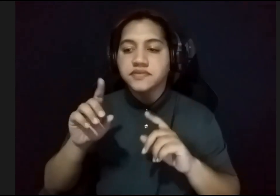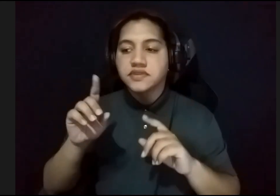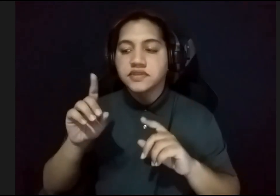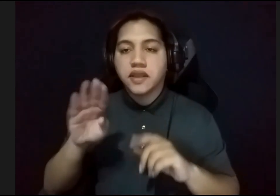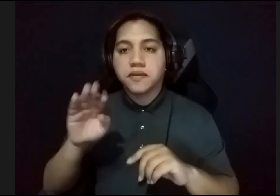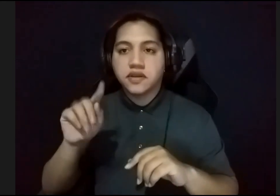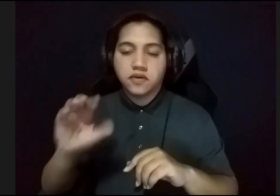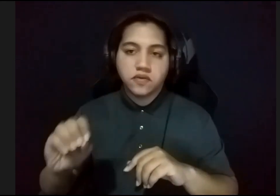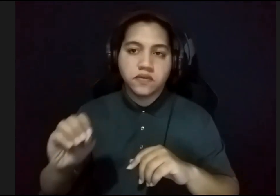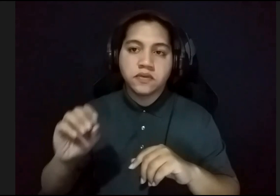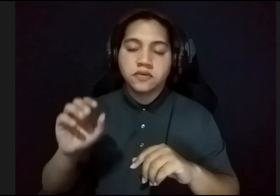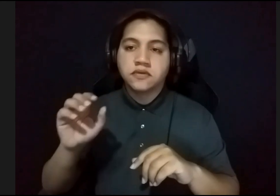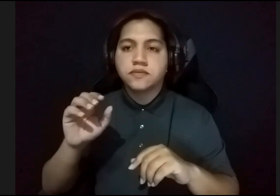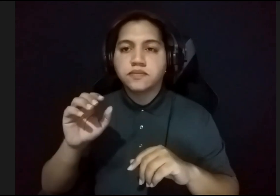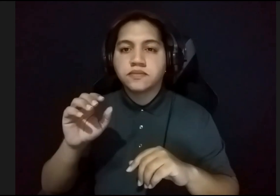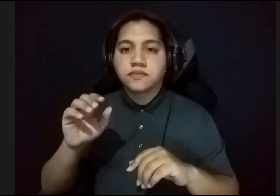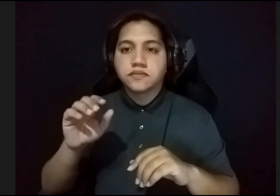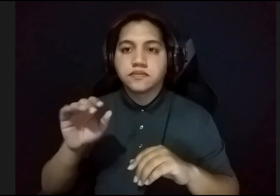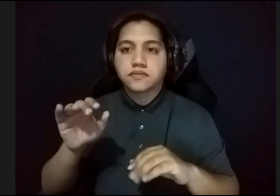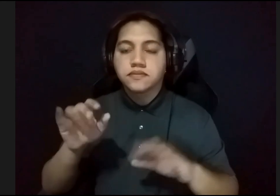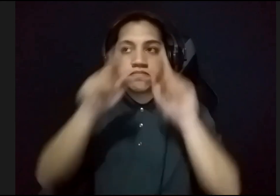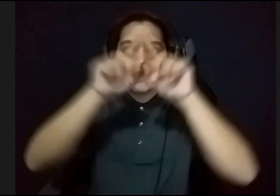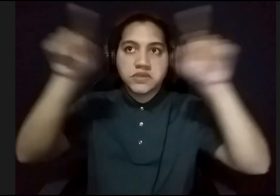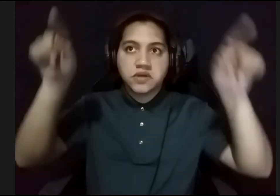parte del grabado en los carteles,